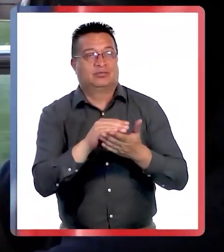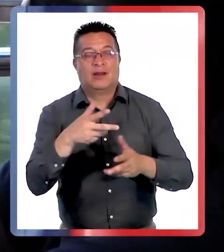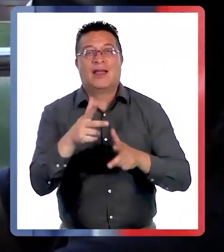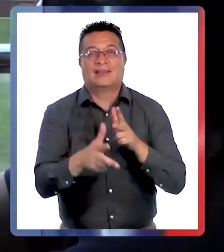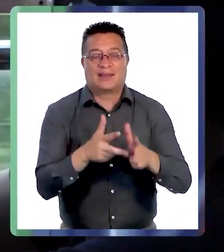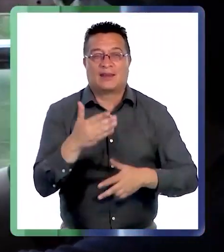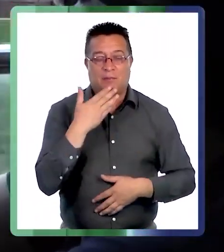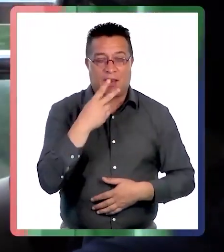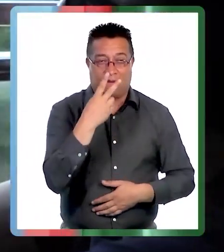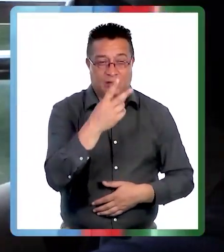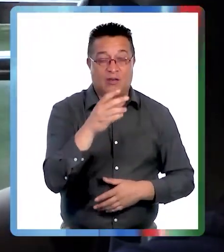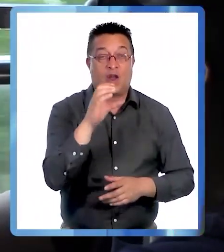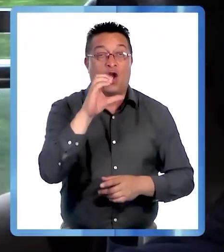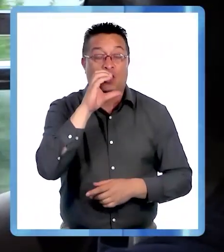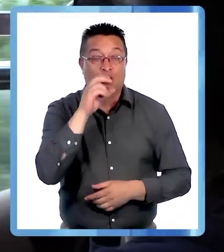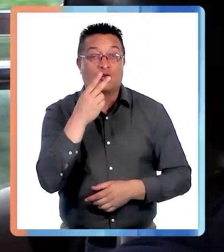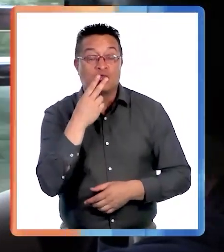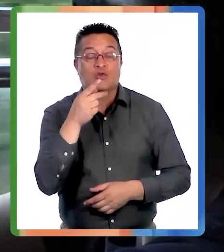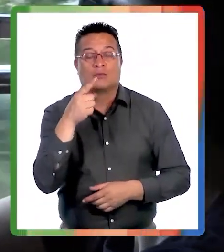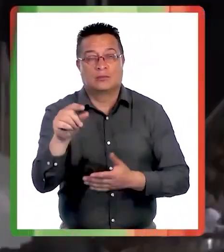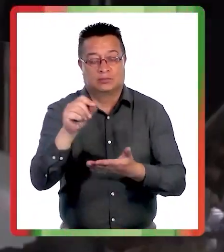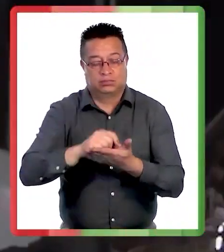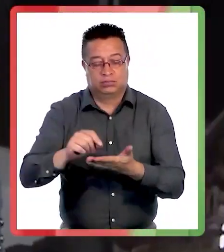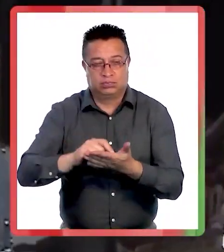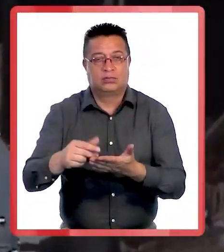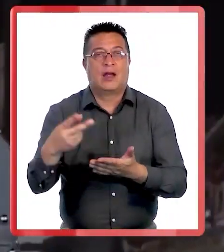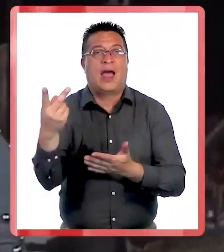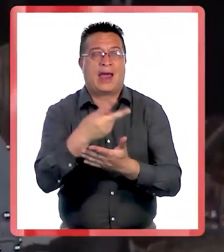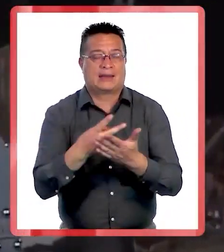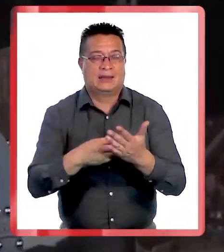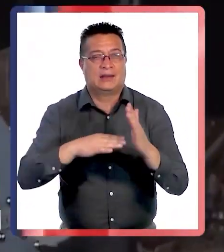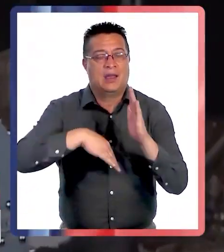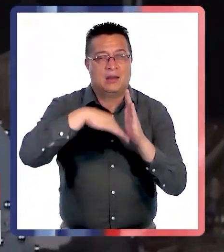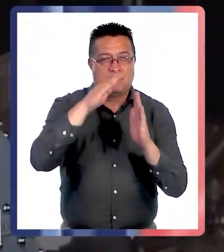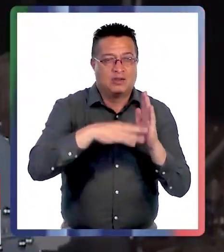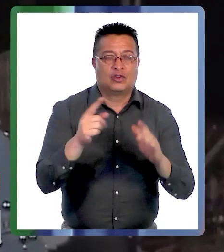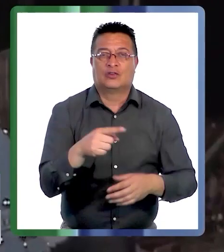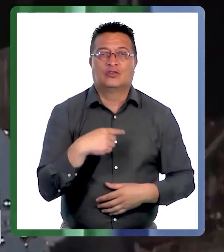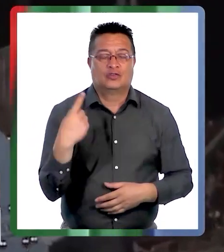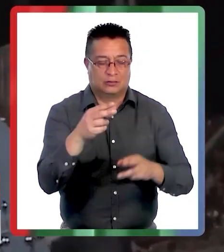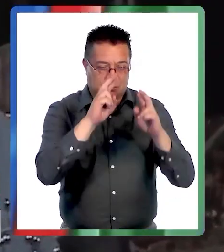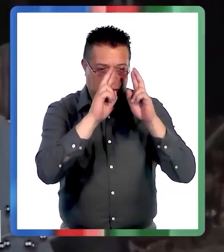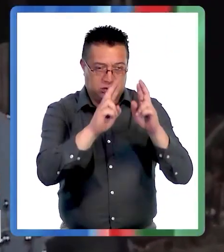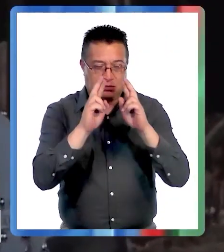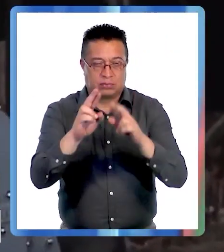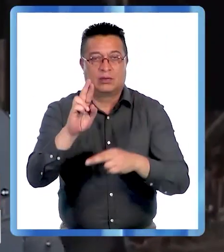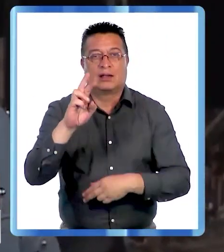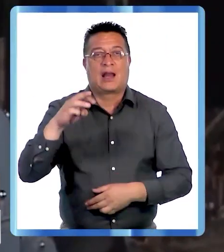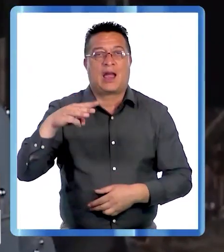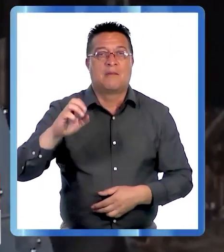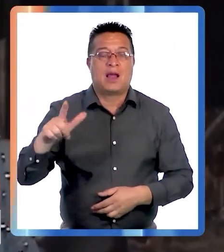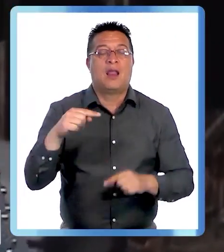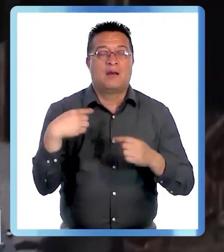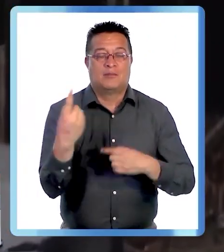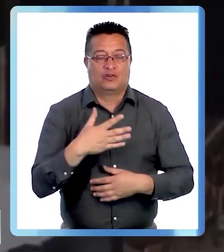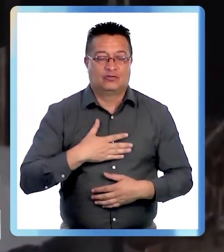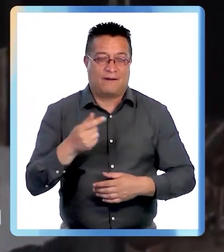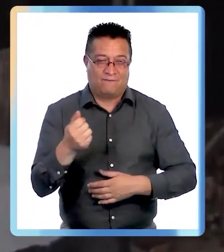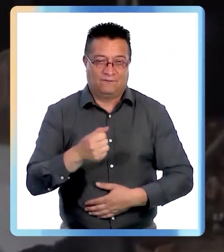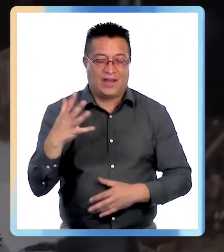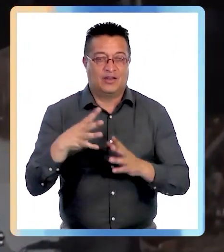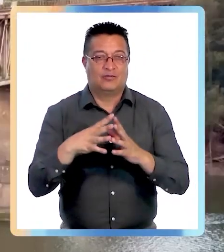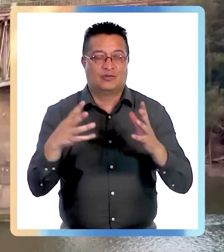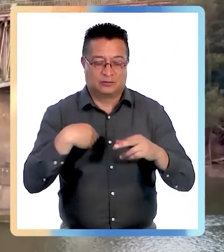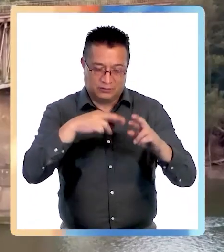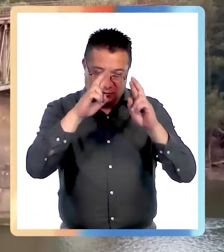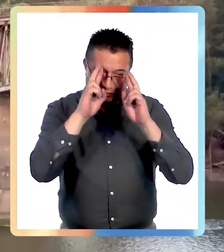Lo vemos acá en Constitución donde los escritores, los artistas, pintores, todos también le rinden honor al ramal y para nosotros eso es súper valioso y lo queremos poner